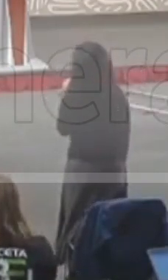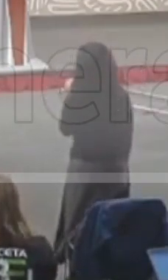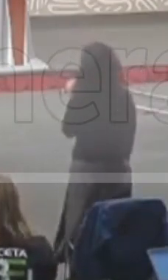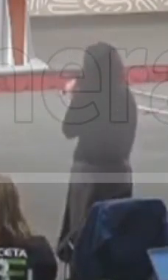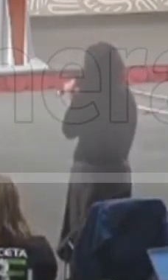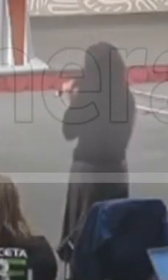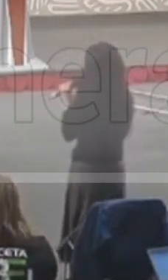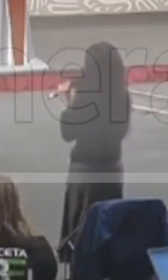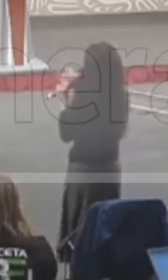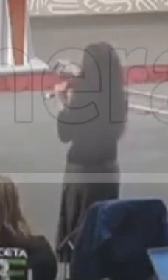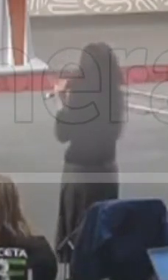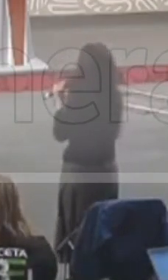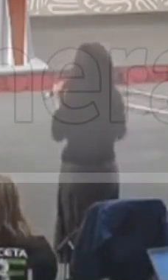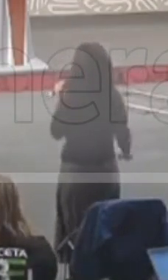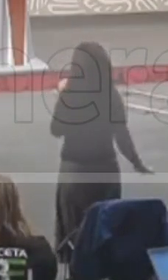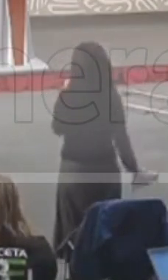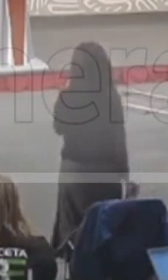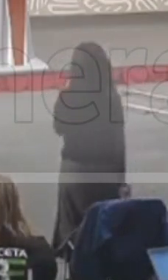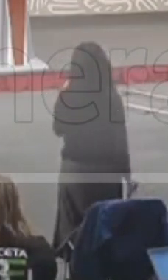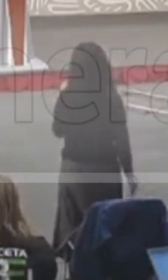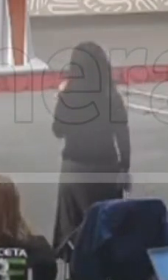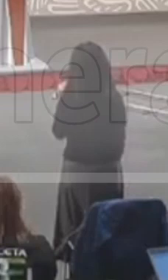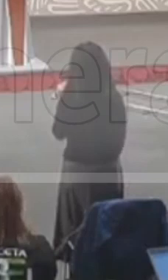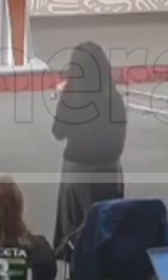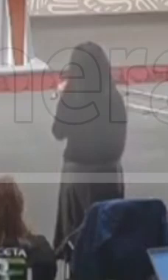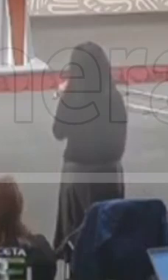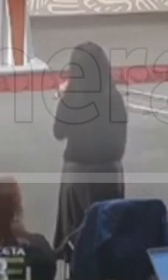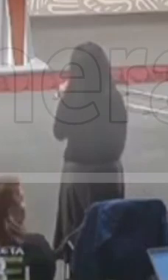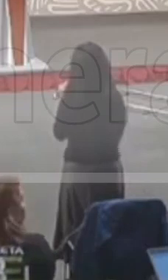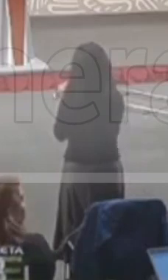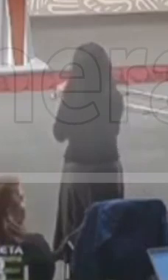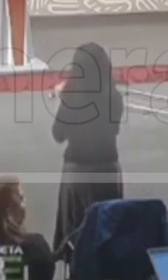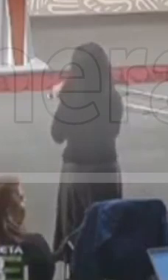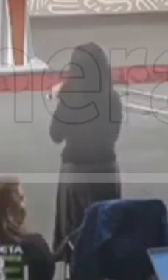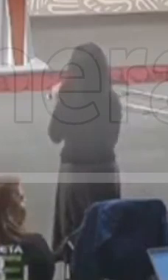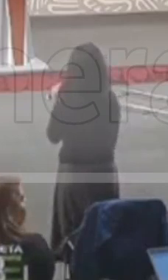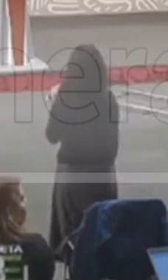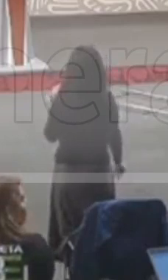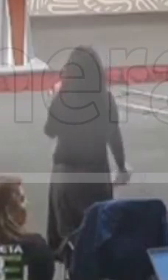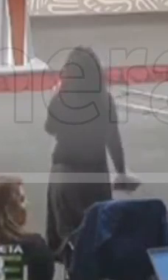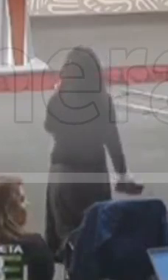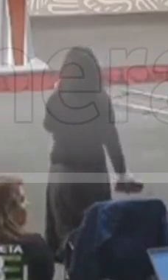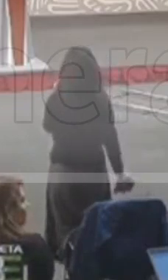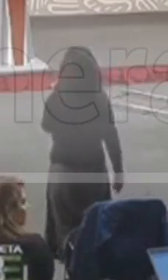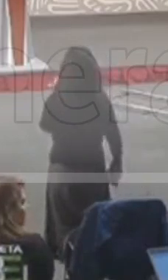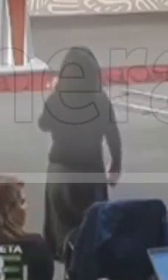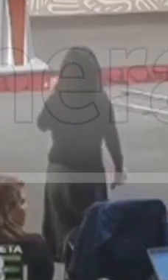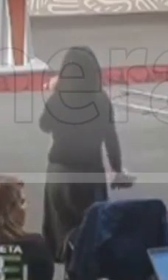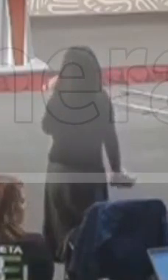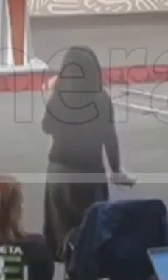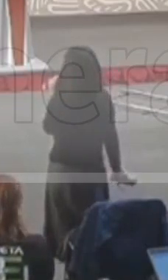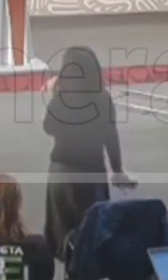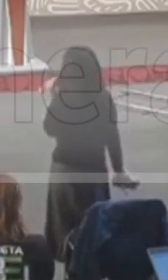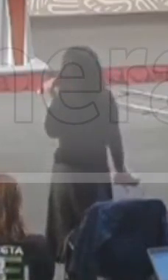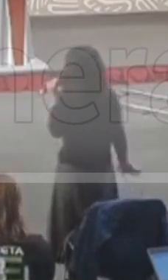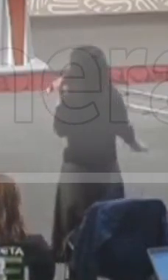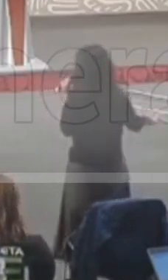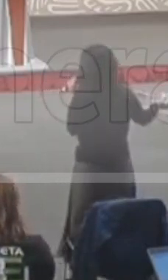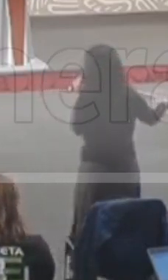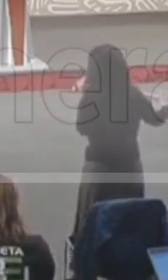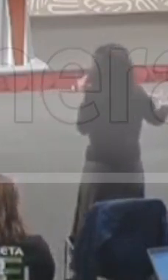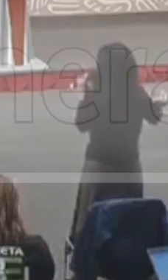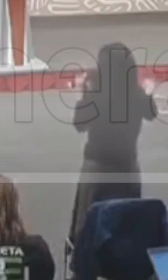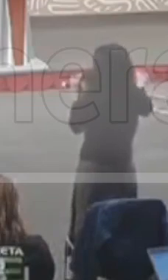insultando a la investidura presidencial y eso es nota a nivel internacional eso es nota a nivel internacional y que es lo que ha